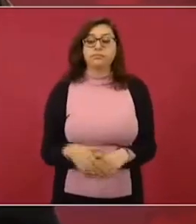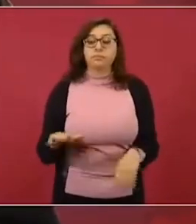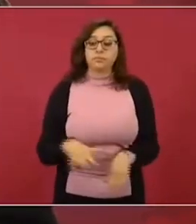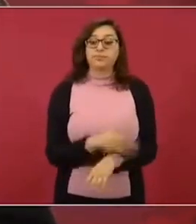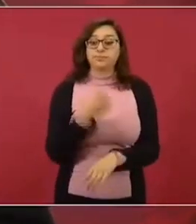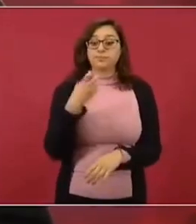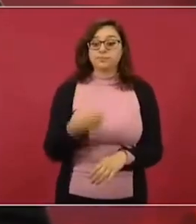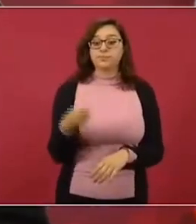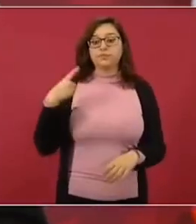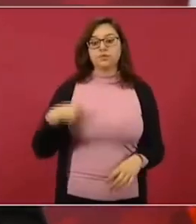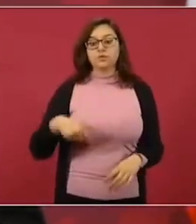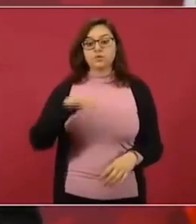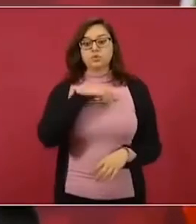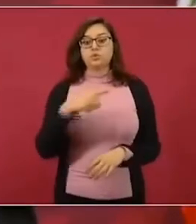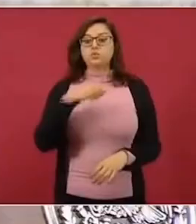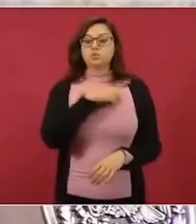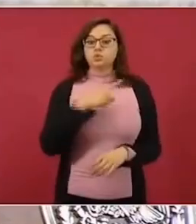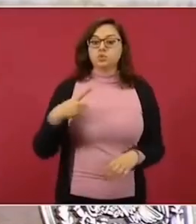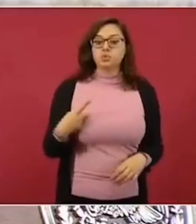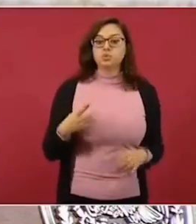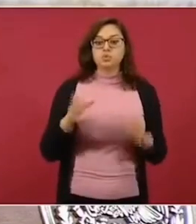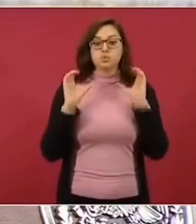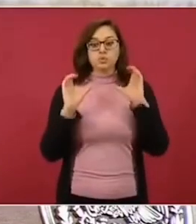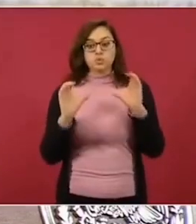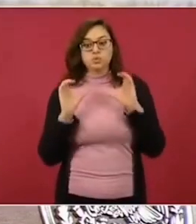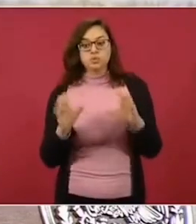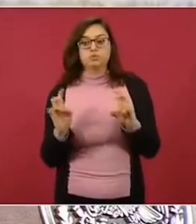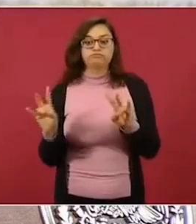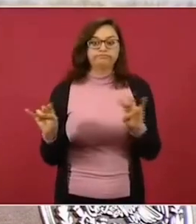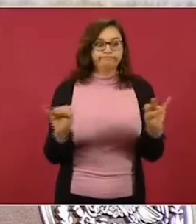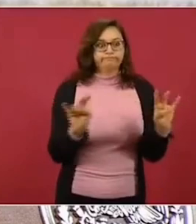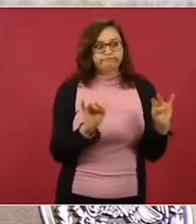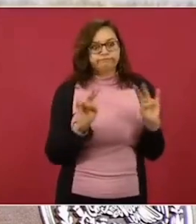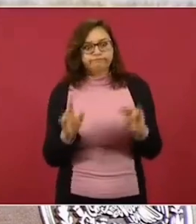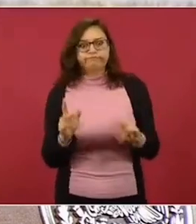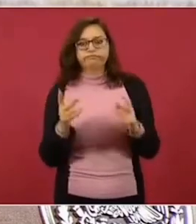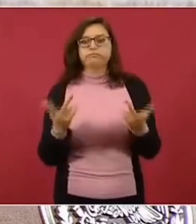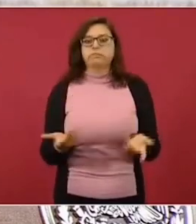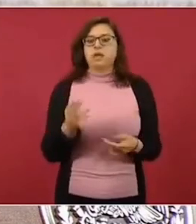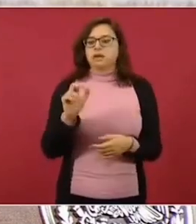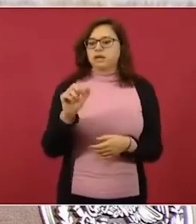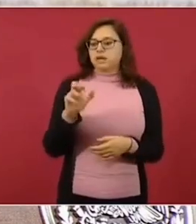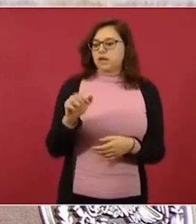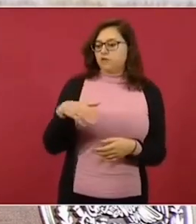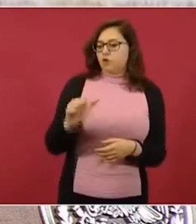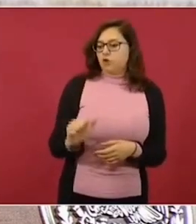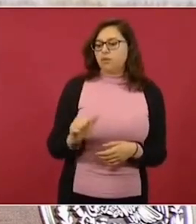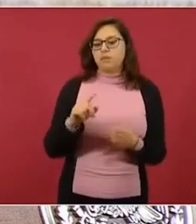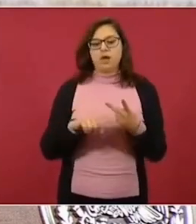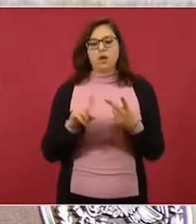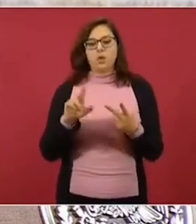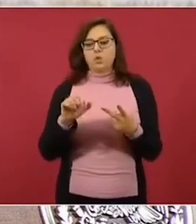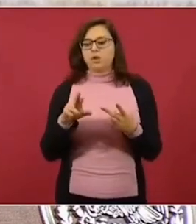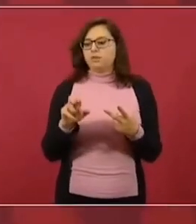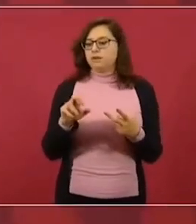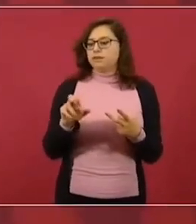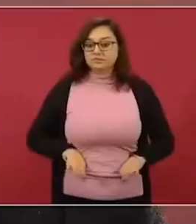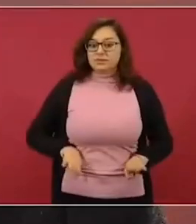recientemente que son muy pocos los periodistas que están cumpliendo con el noble oficio de informar.